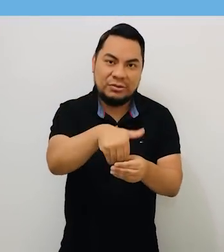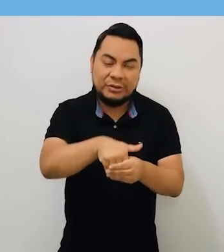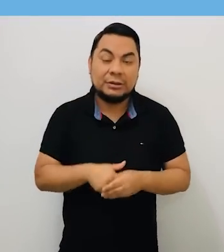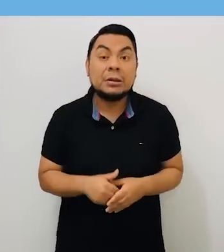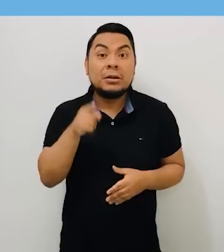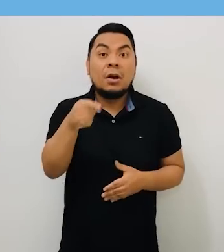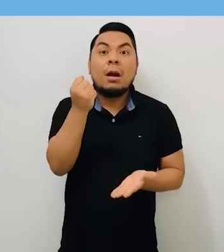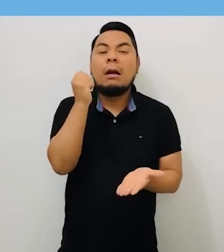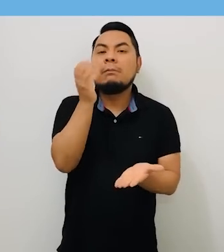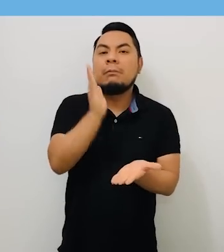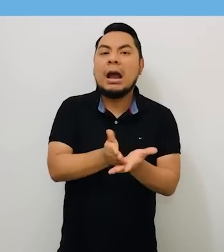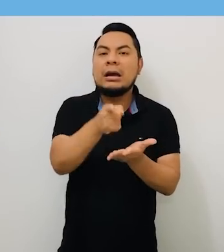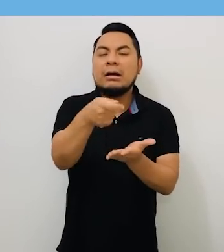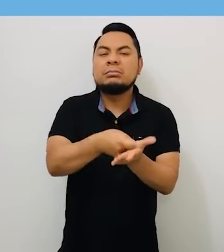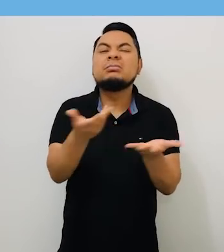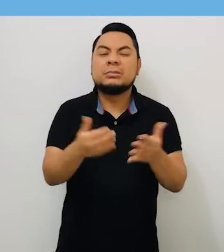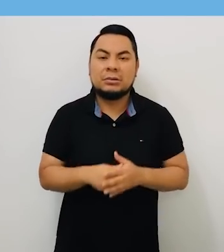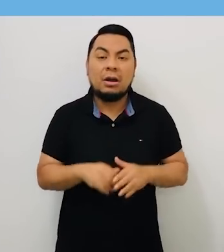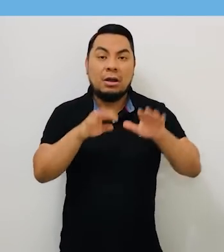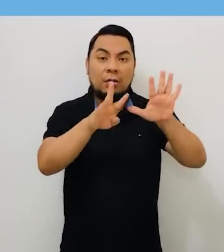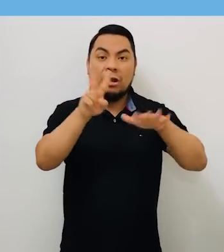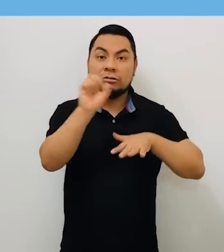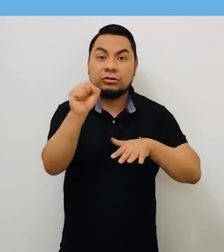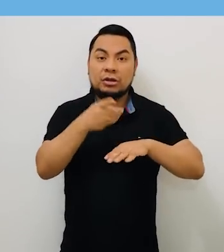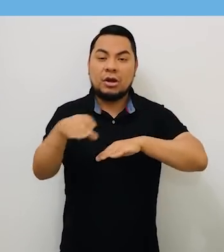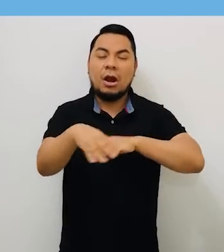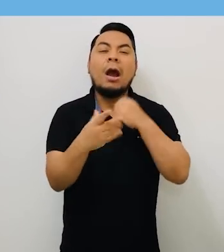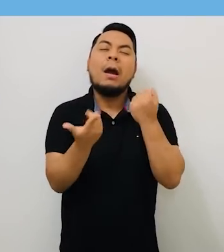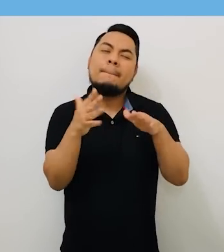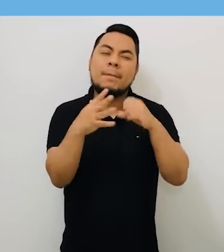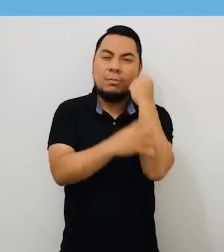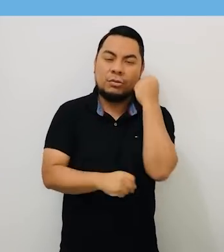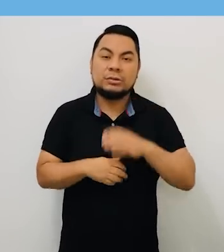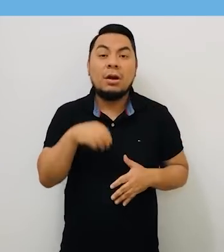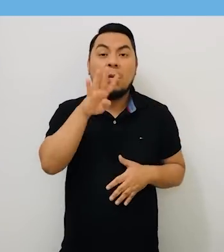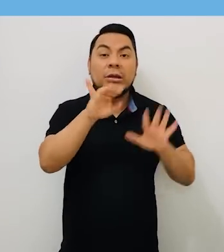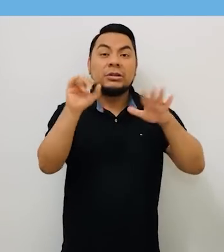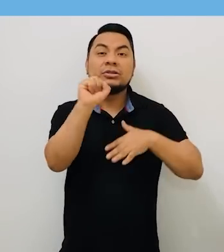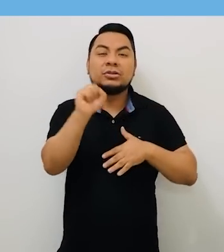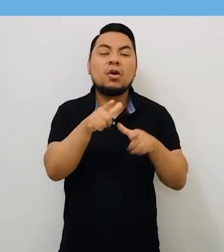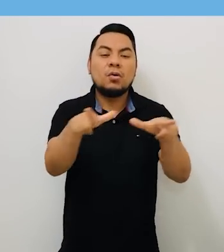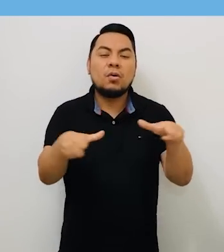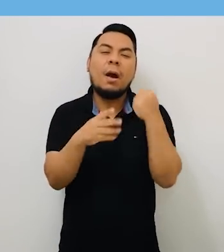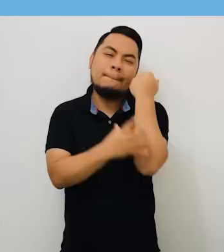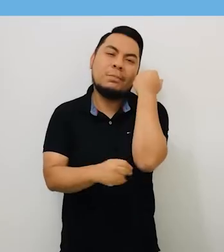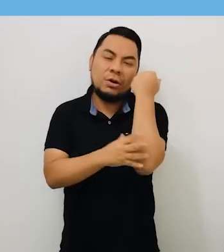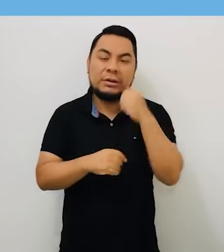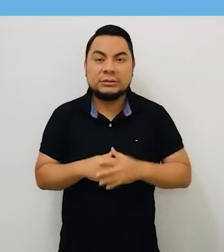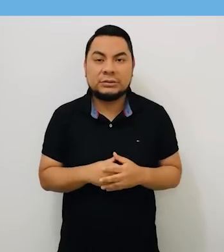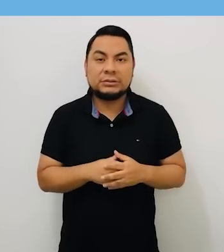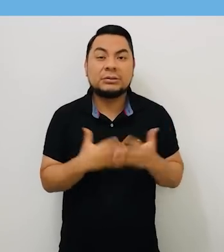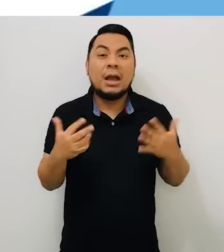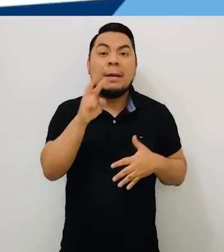La multa por no votar será así. 92 soles en distritos no pobres. 46 soles